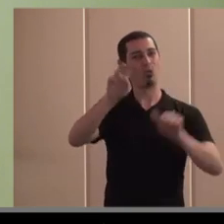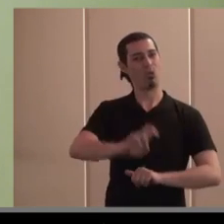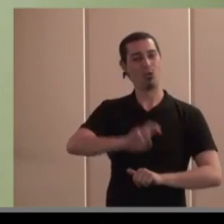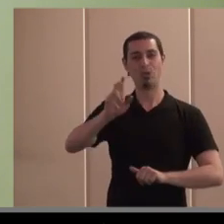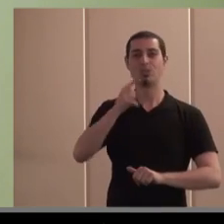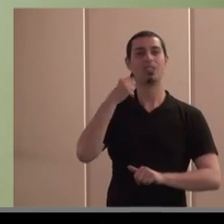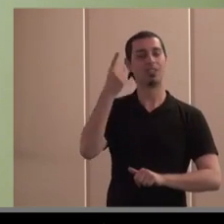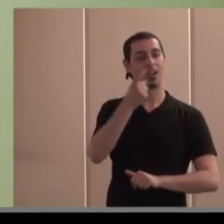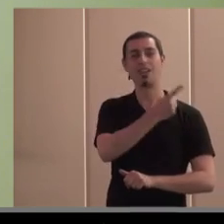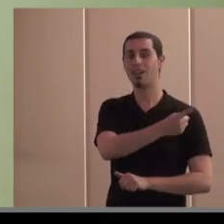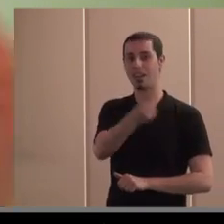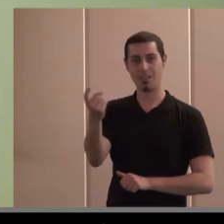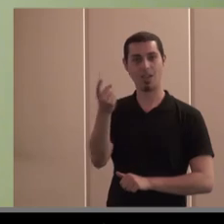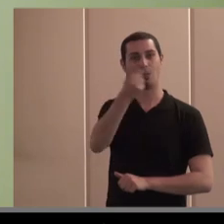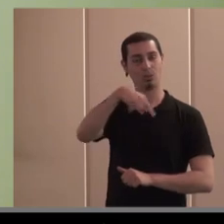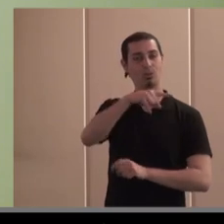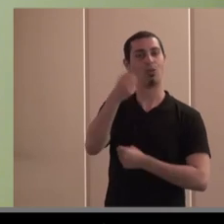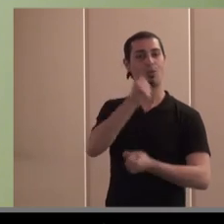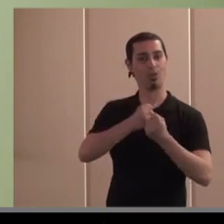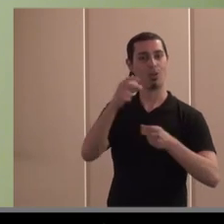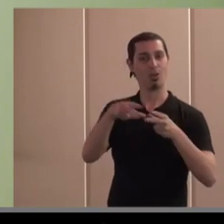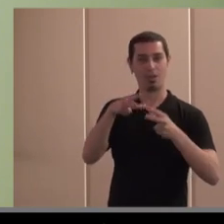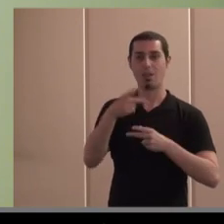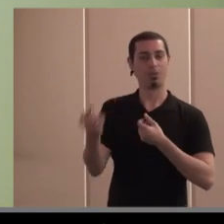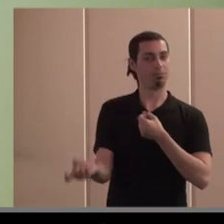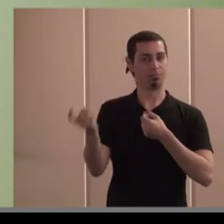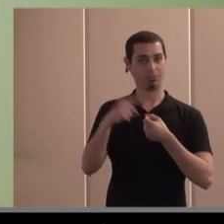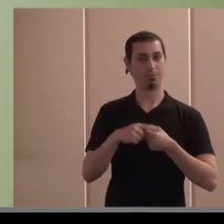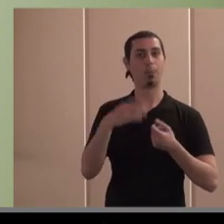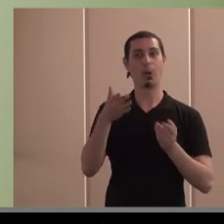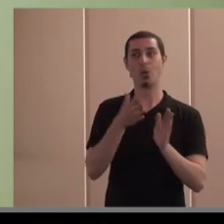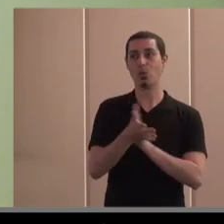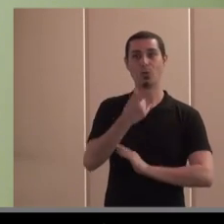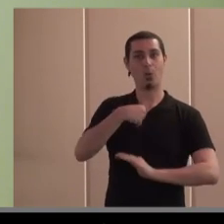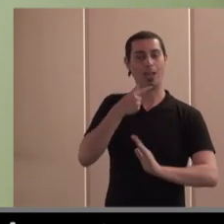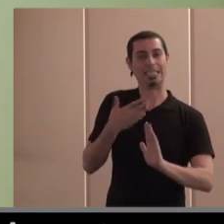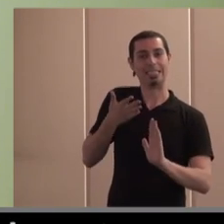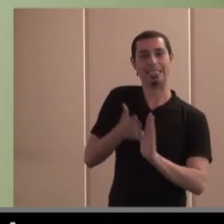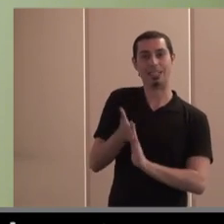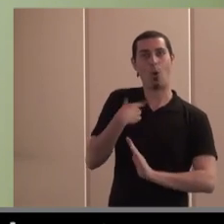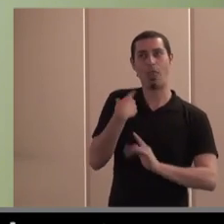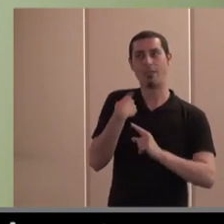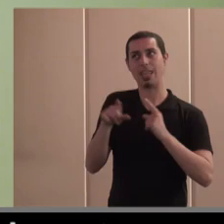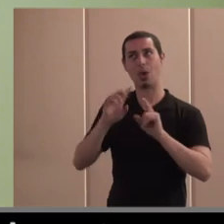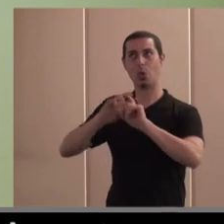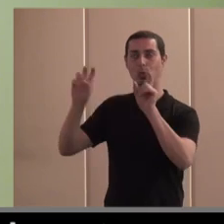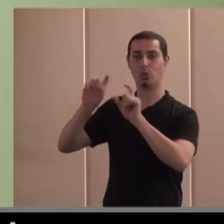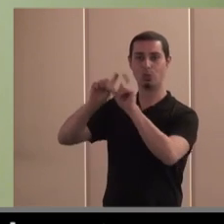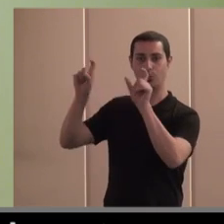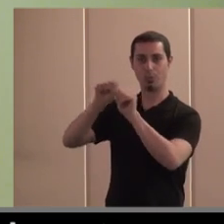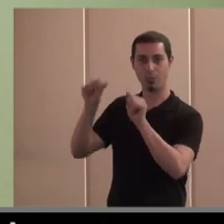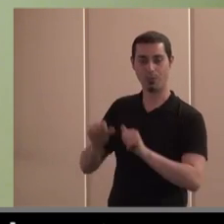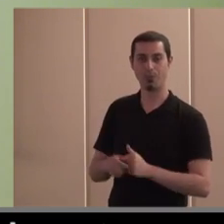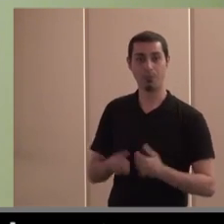es necesario que convivan en el escenario socioeconómico pero que es algo importante que nos define o que nos diferencia respecto a otros modelos